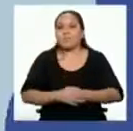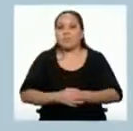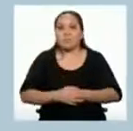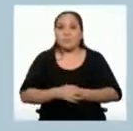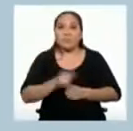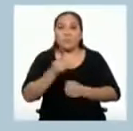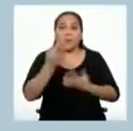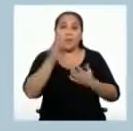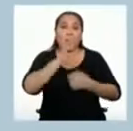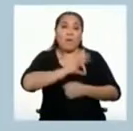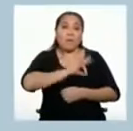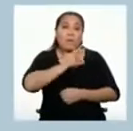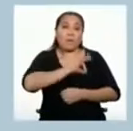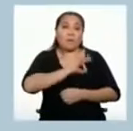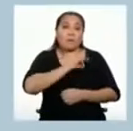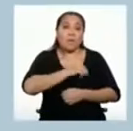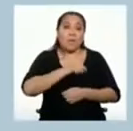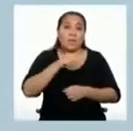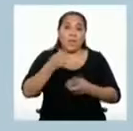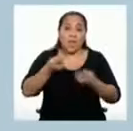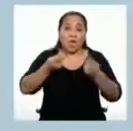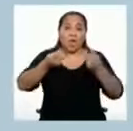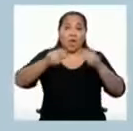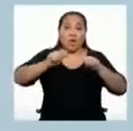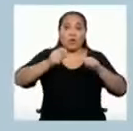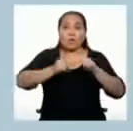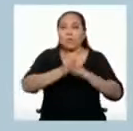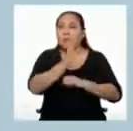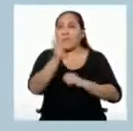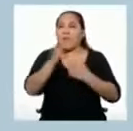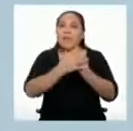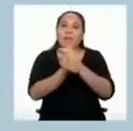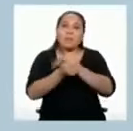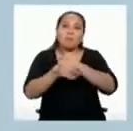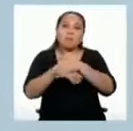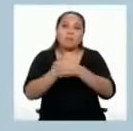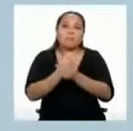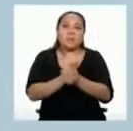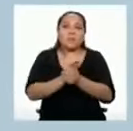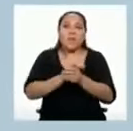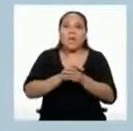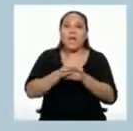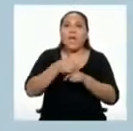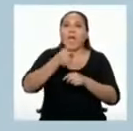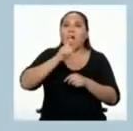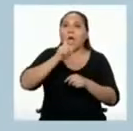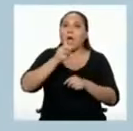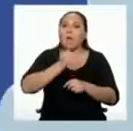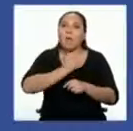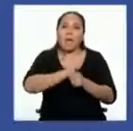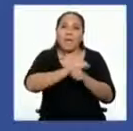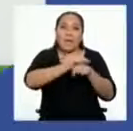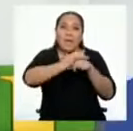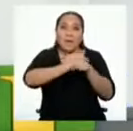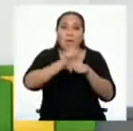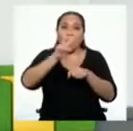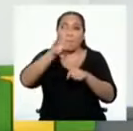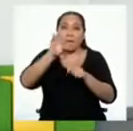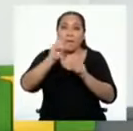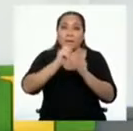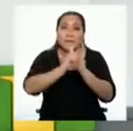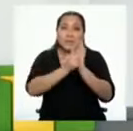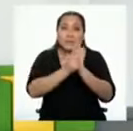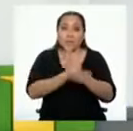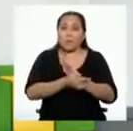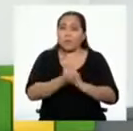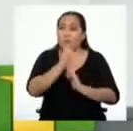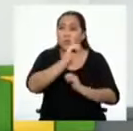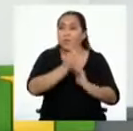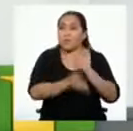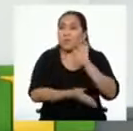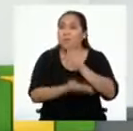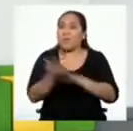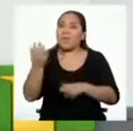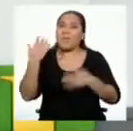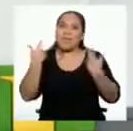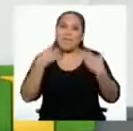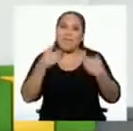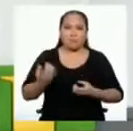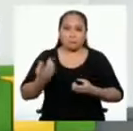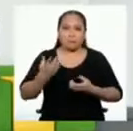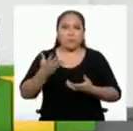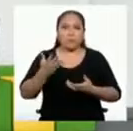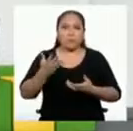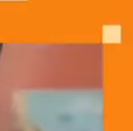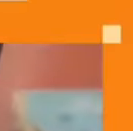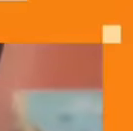Pueden aprovechar la pausa que viene para lavarse las manos con jabón por 20 segundos o más. No se vayan, que en un momento